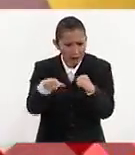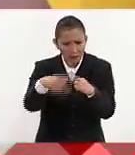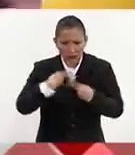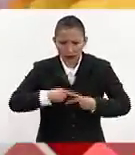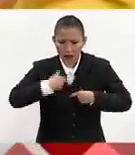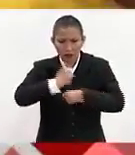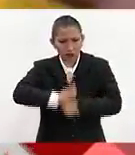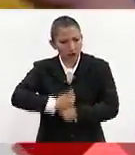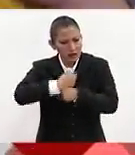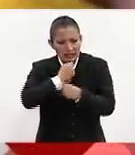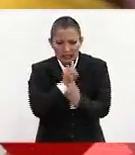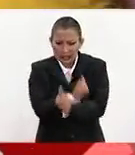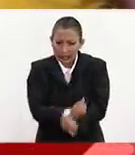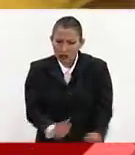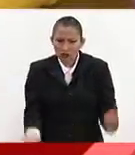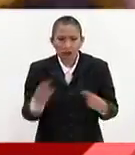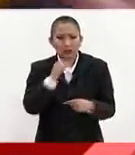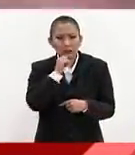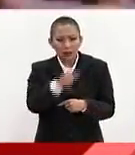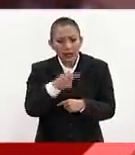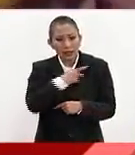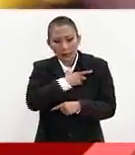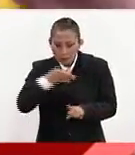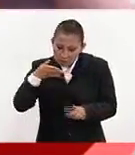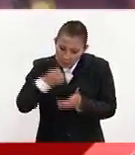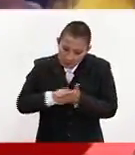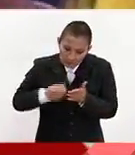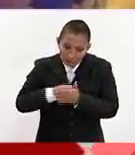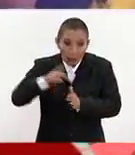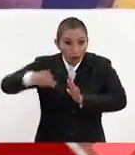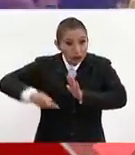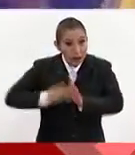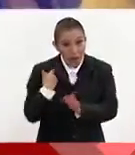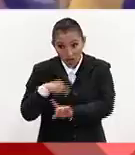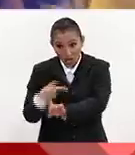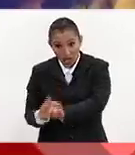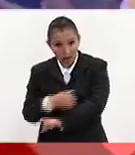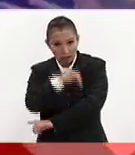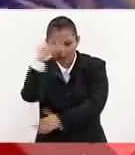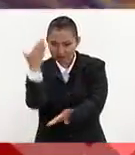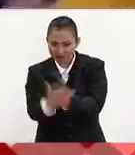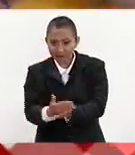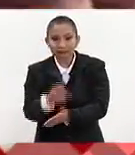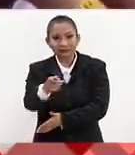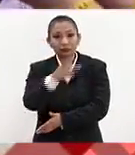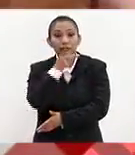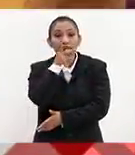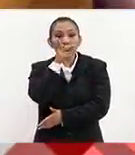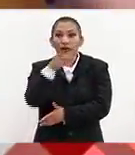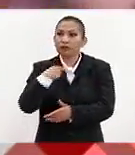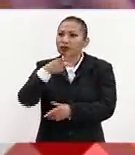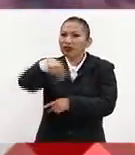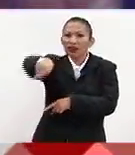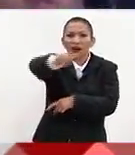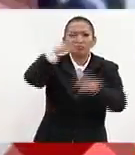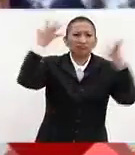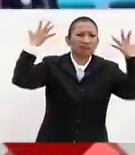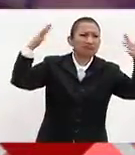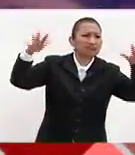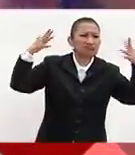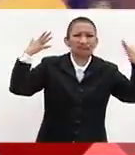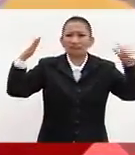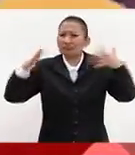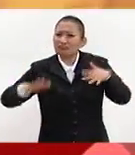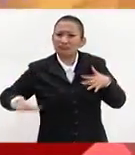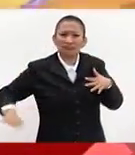víctimas, al mismo tiempo que hemos de empeñarnos para que no se vuelva a repetir. Esta palabra generó un aplauso cerrado por parte